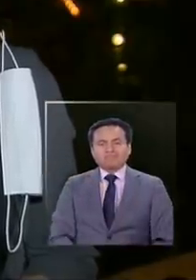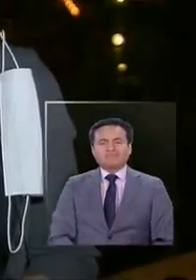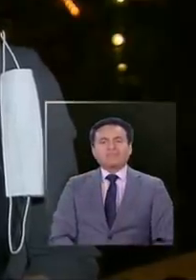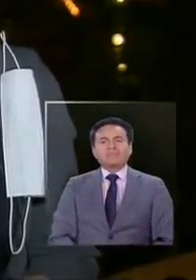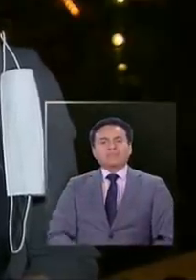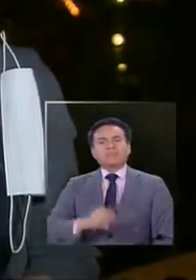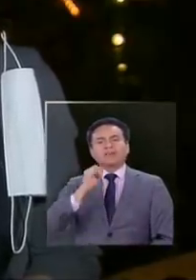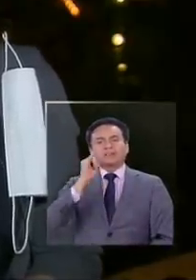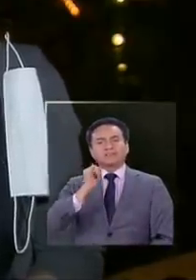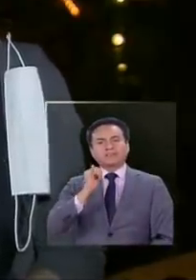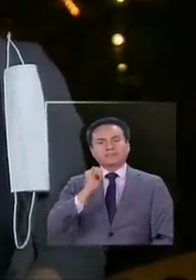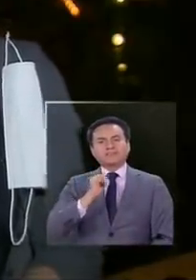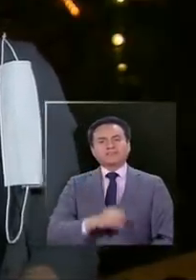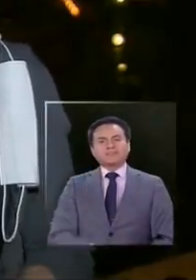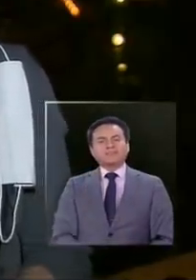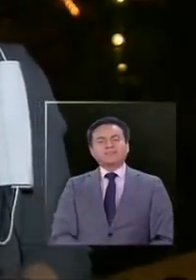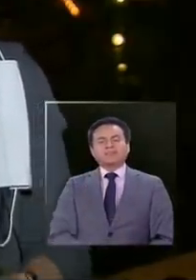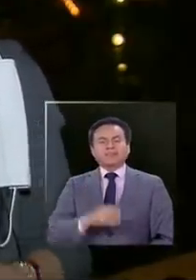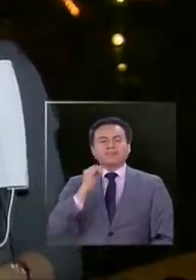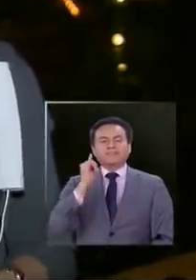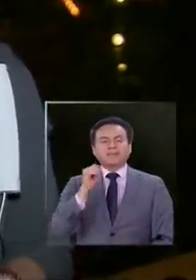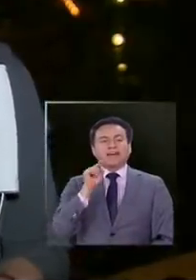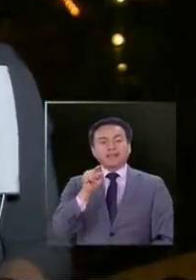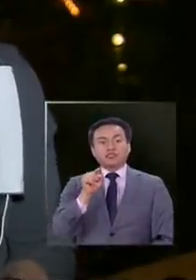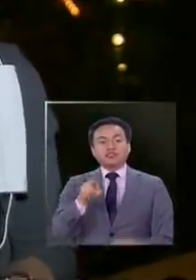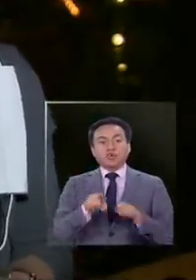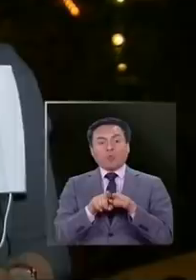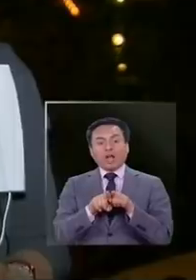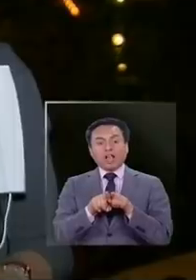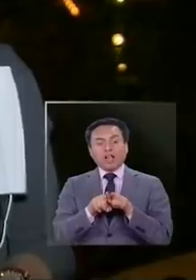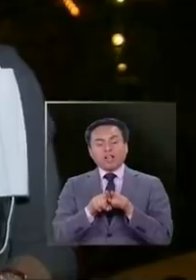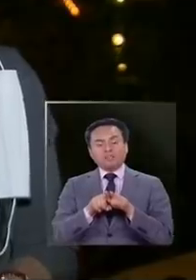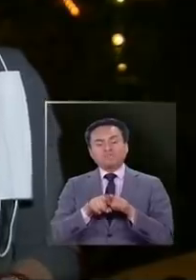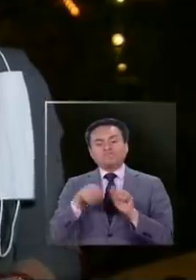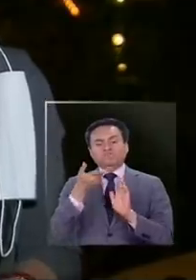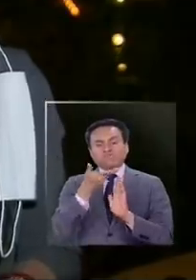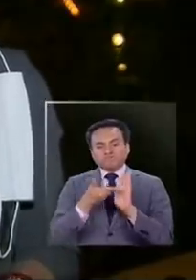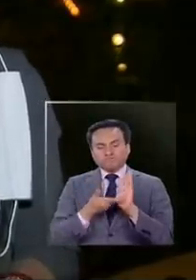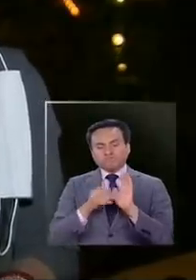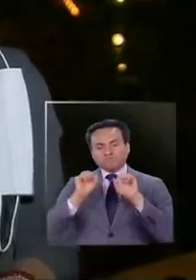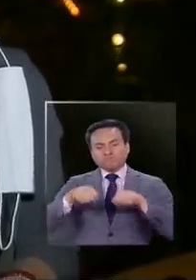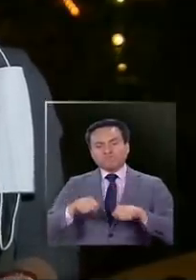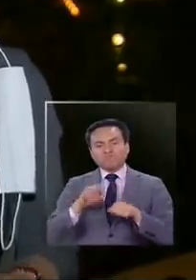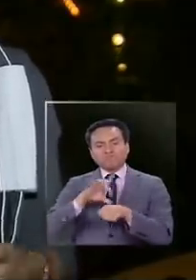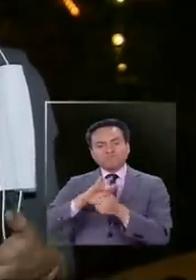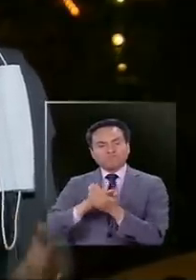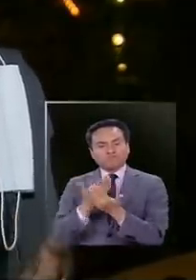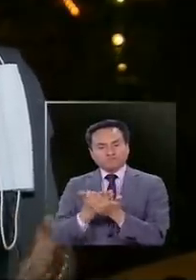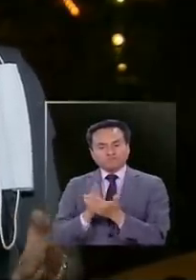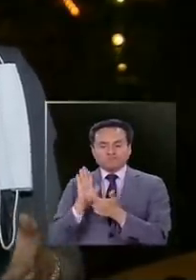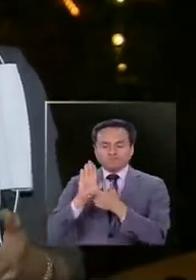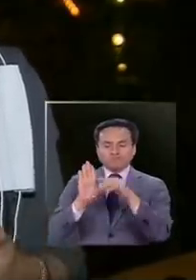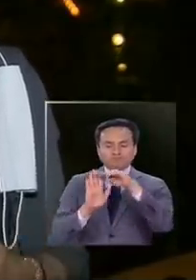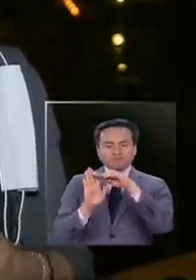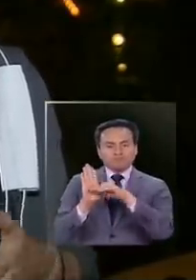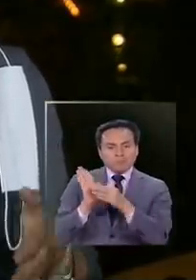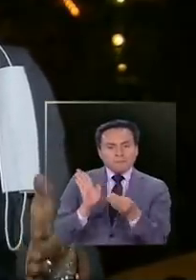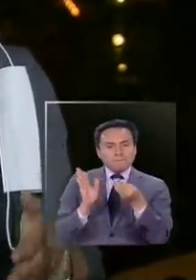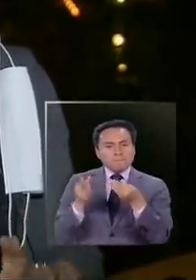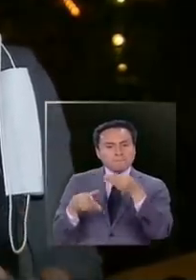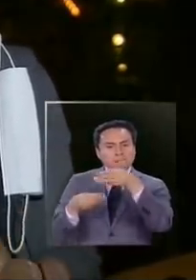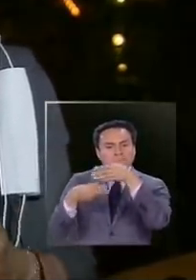Sí. Sí. Eso es una disposición de la autoridad sanitaria, una más de las que se van